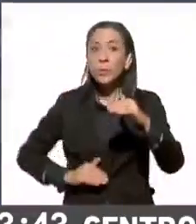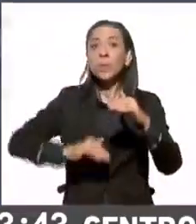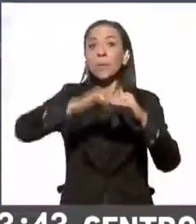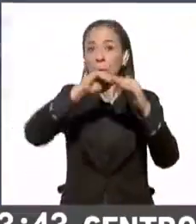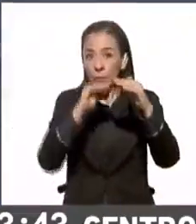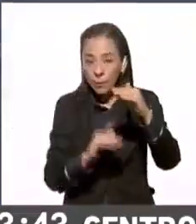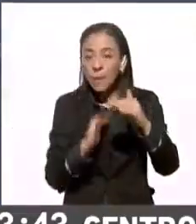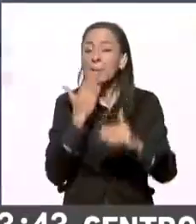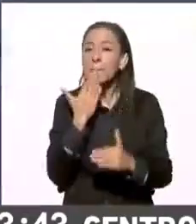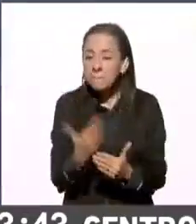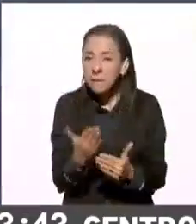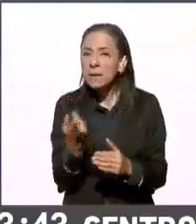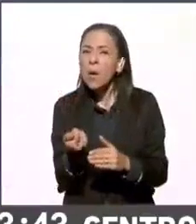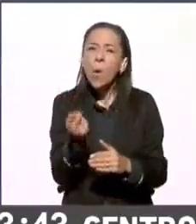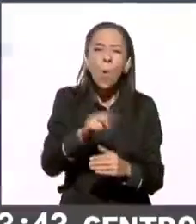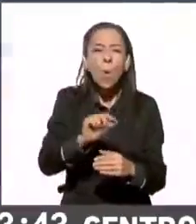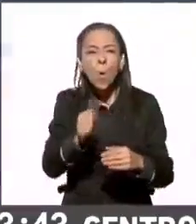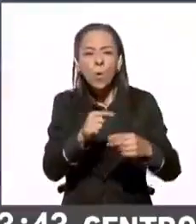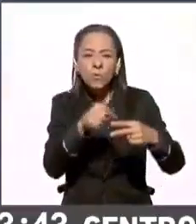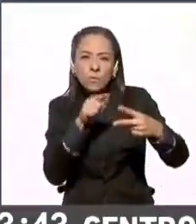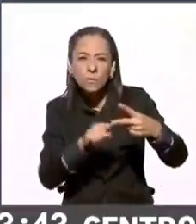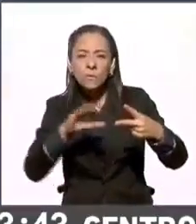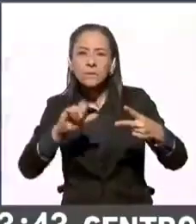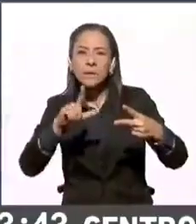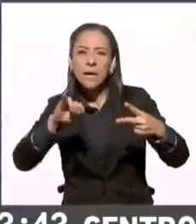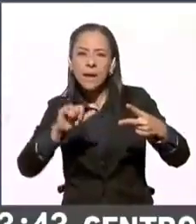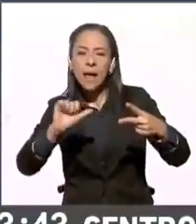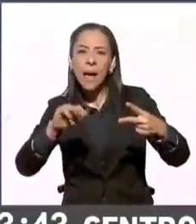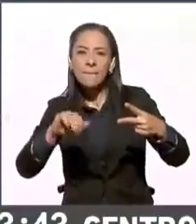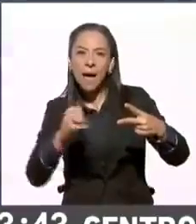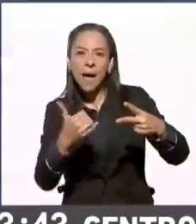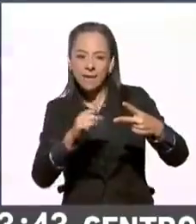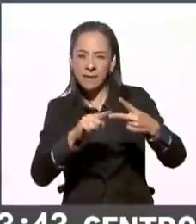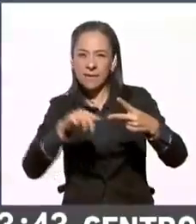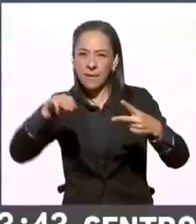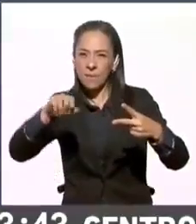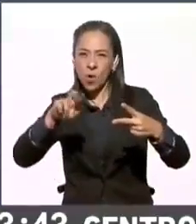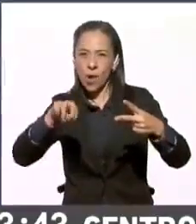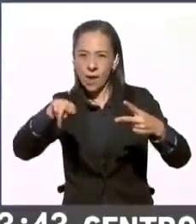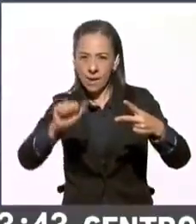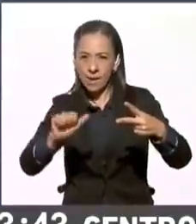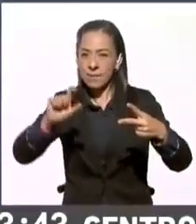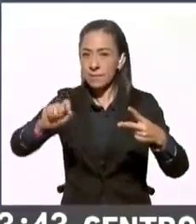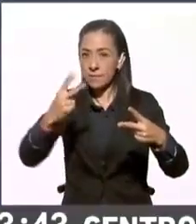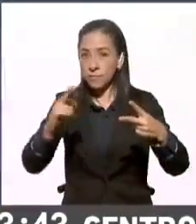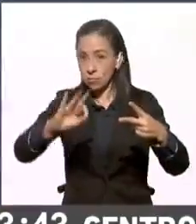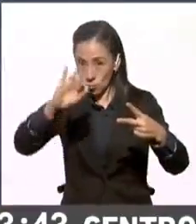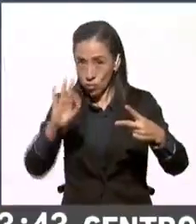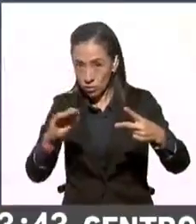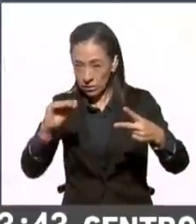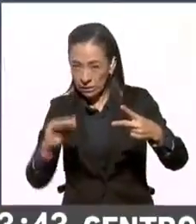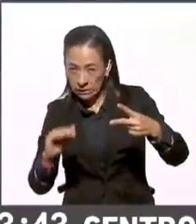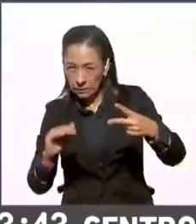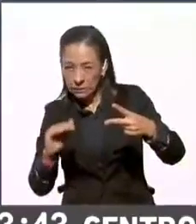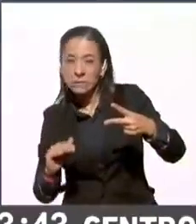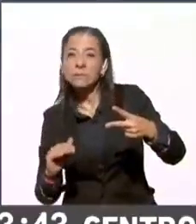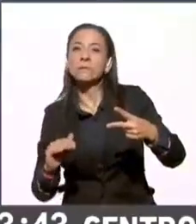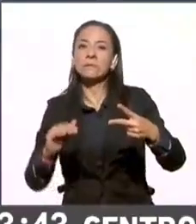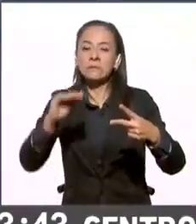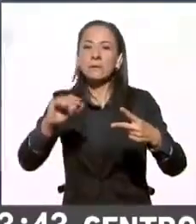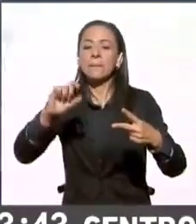Su contrincante más cercana fue Celia Maya, de Morena, con un 22% de límite inferior y un 24